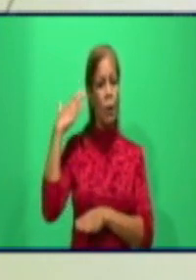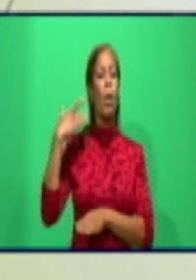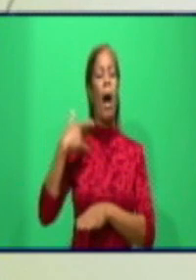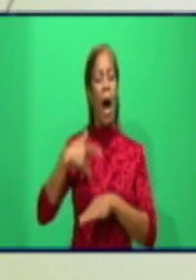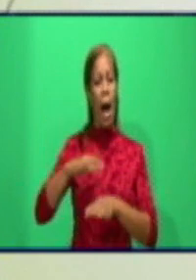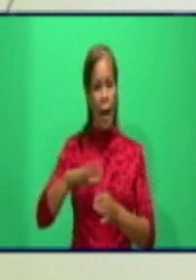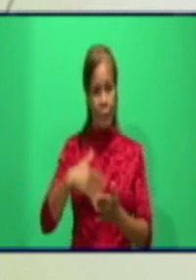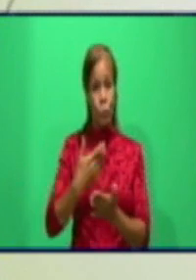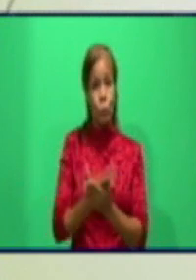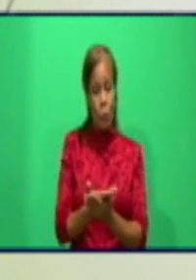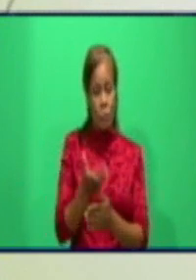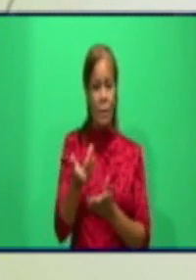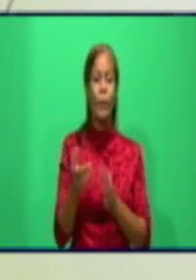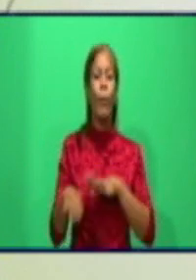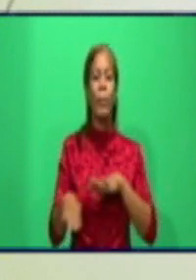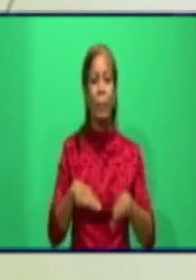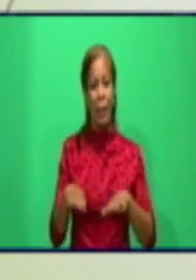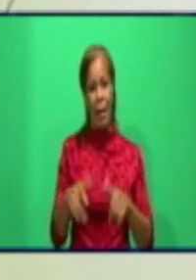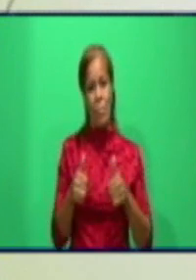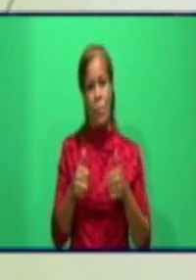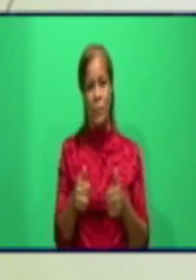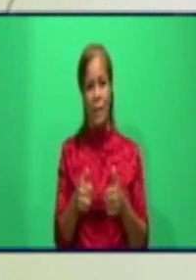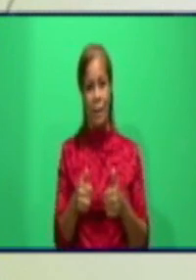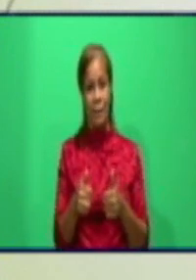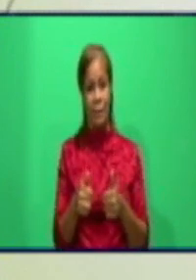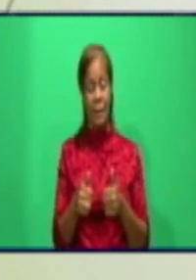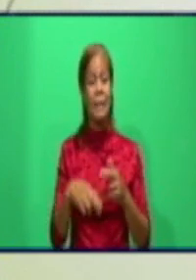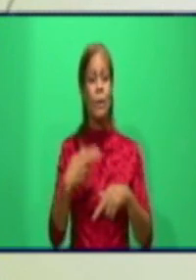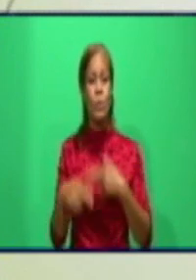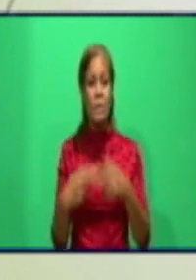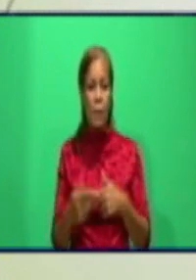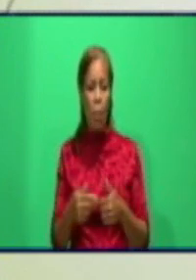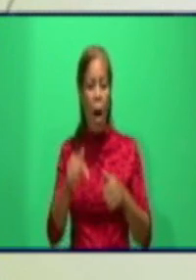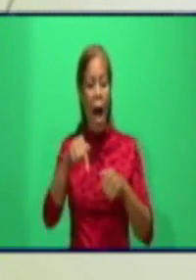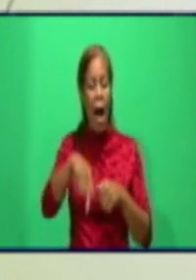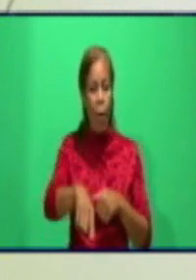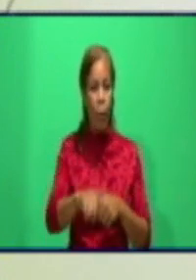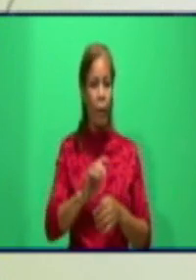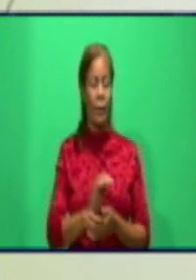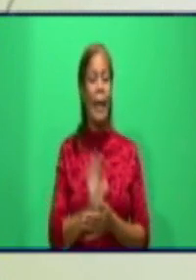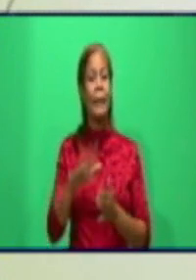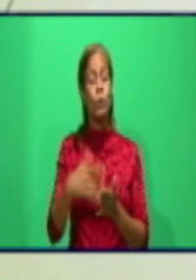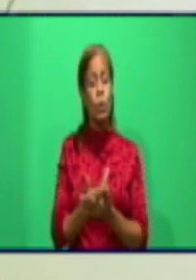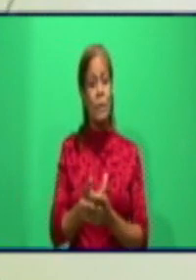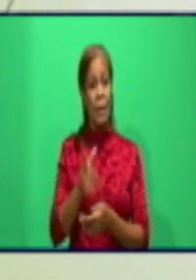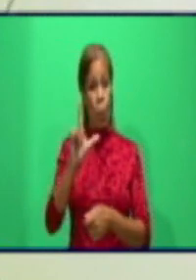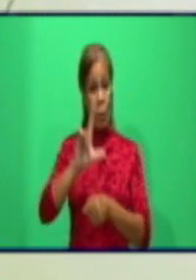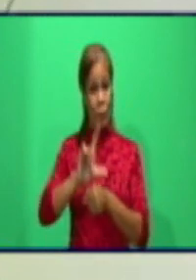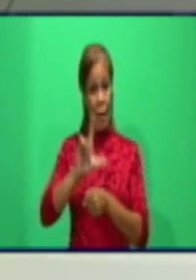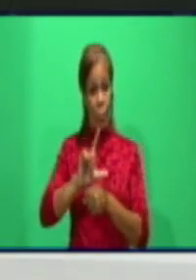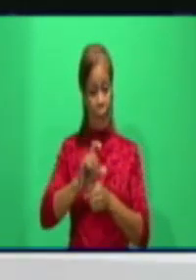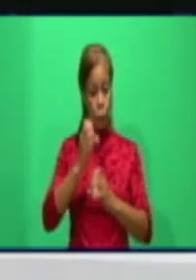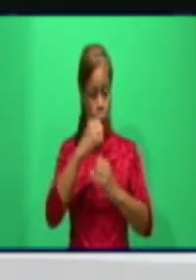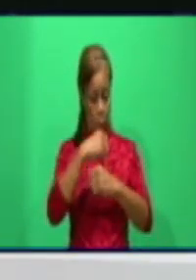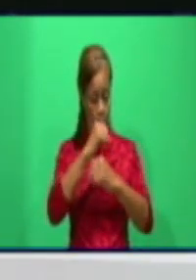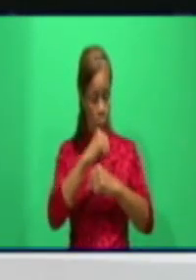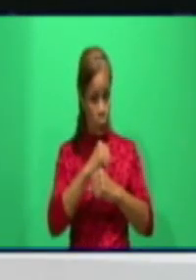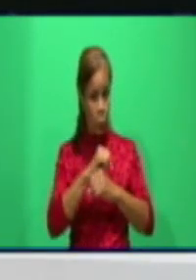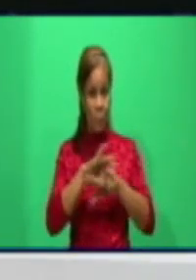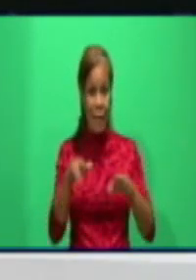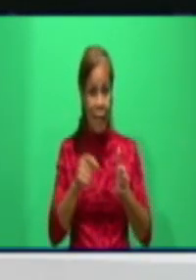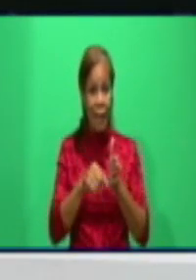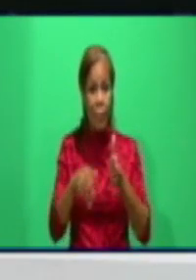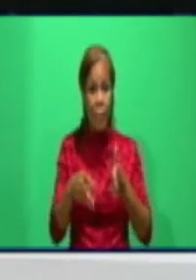que necesitábamos hacerlo. Y lo hicimos en el momento preciso. Cuando el laboratorio de biología molecular de Granma se culmine, ahí estarán